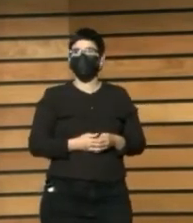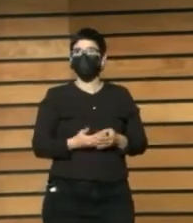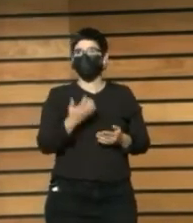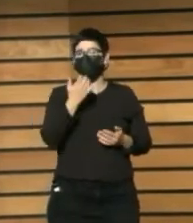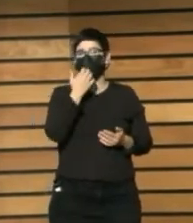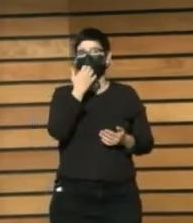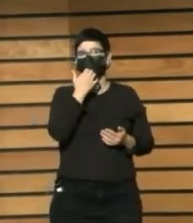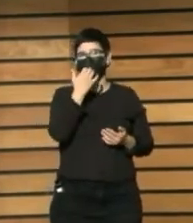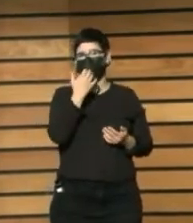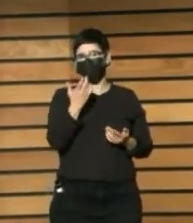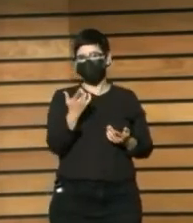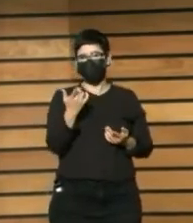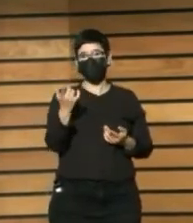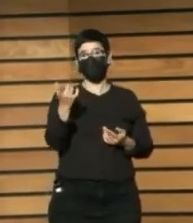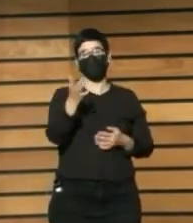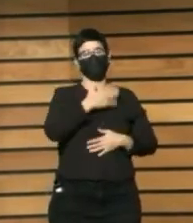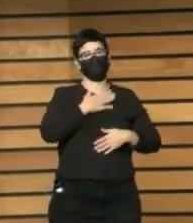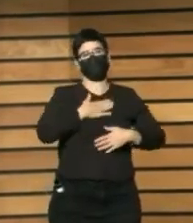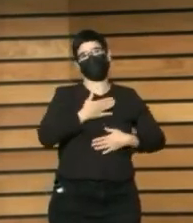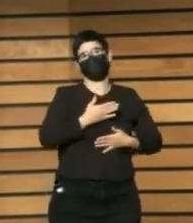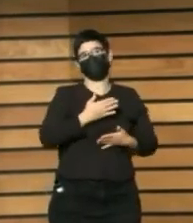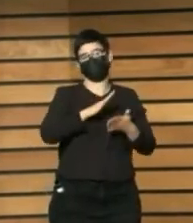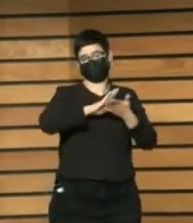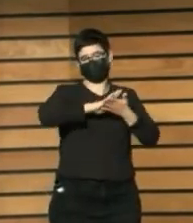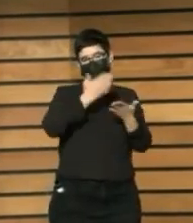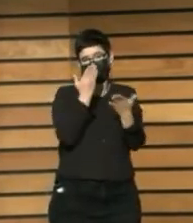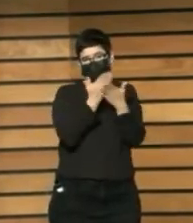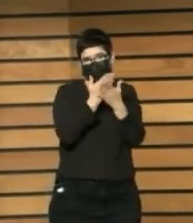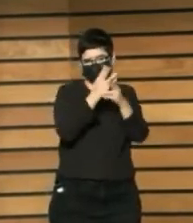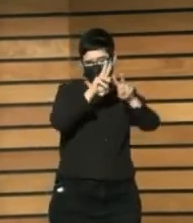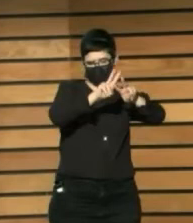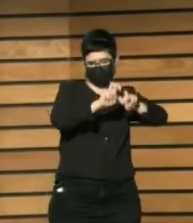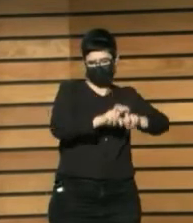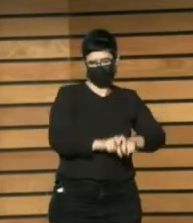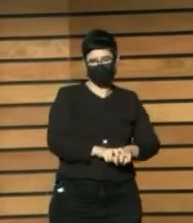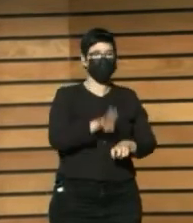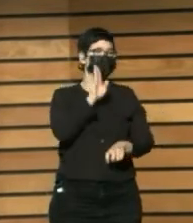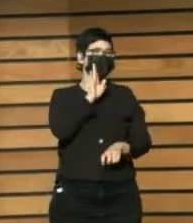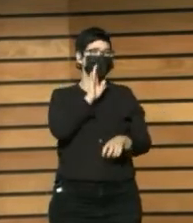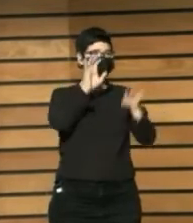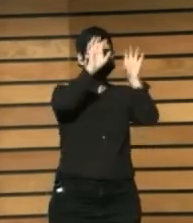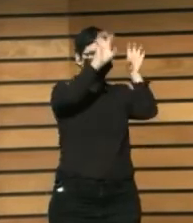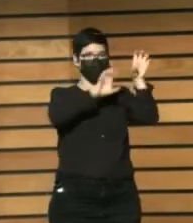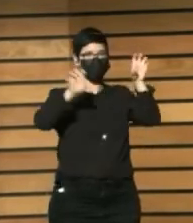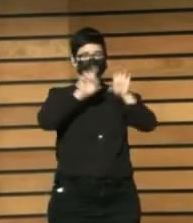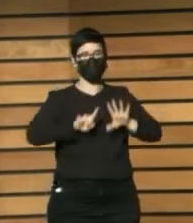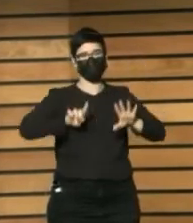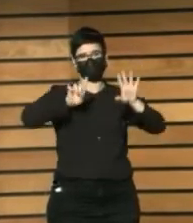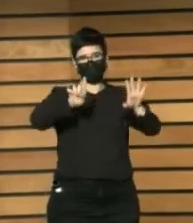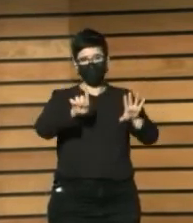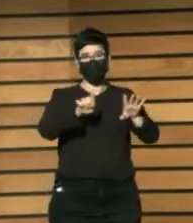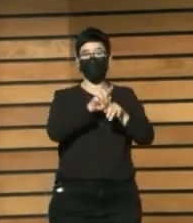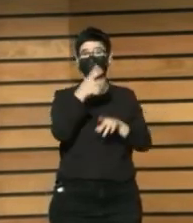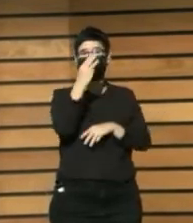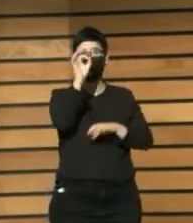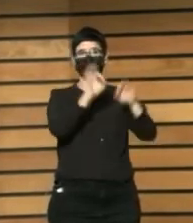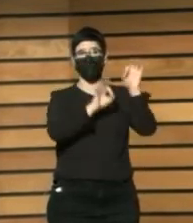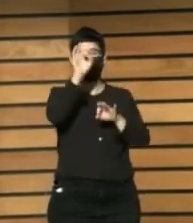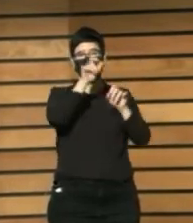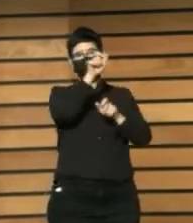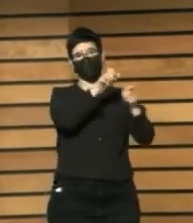En nuestra investigación En estos seis países Que les comentaba El 30% De los usuarios